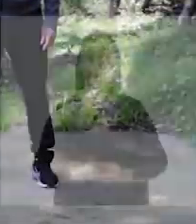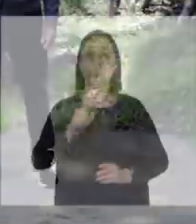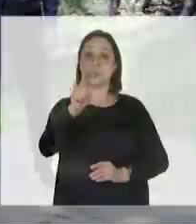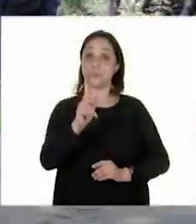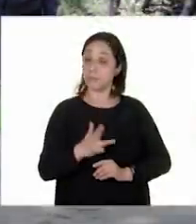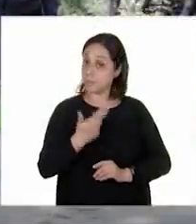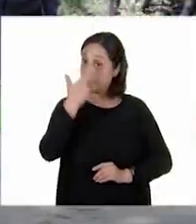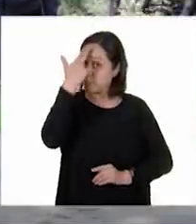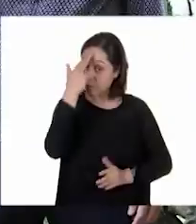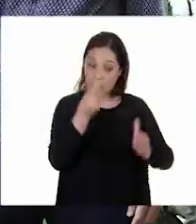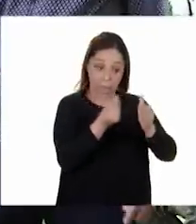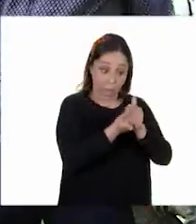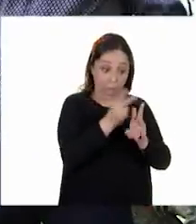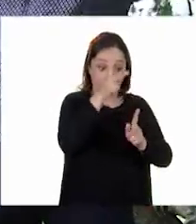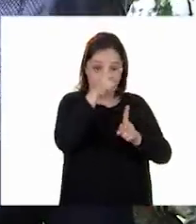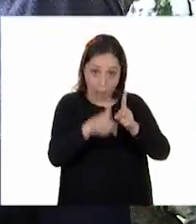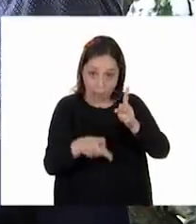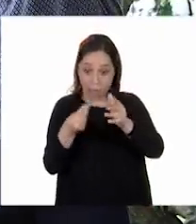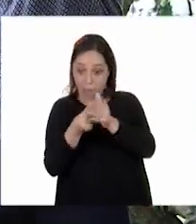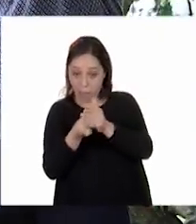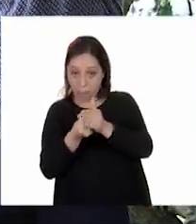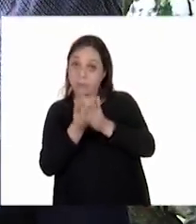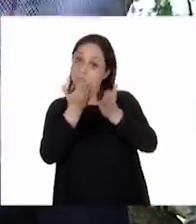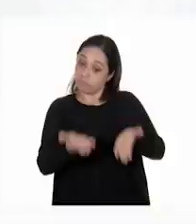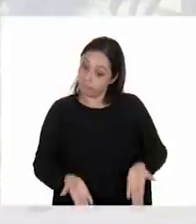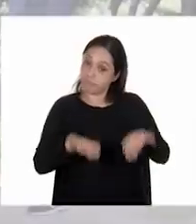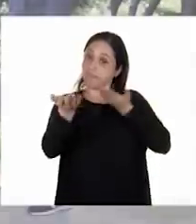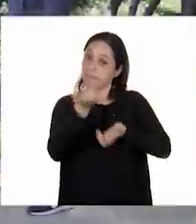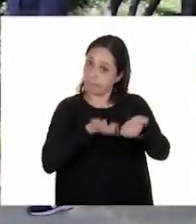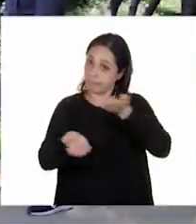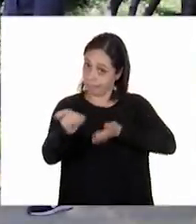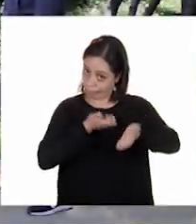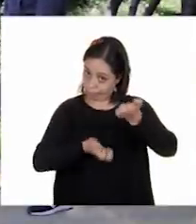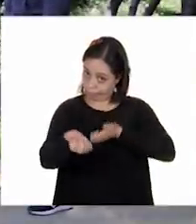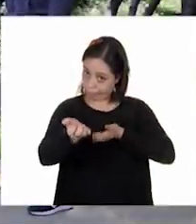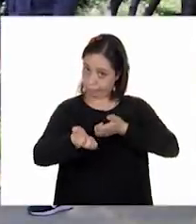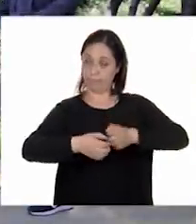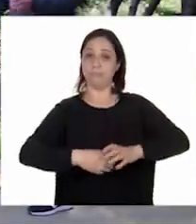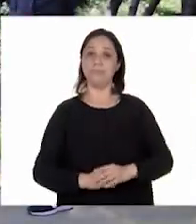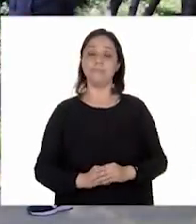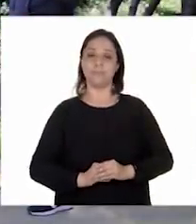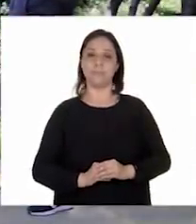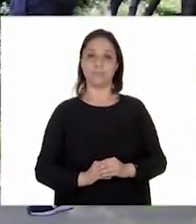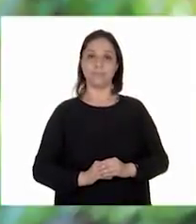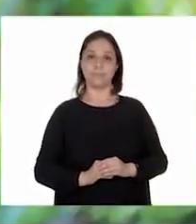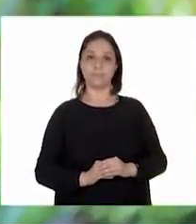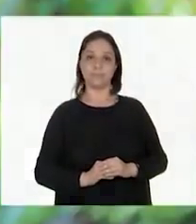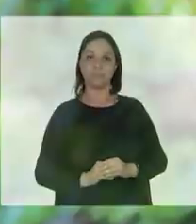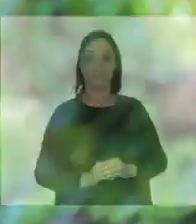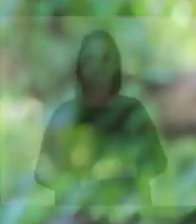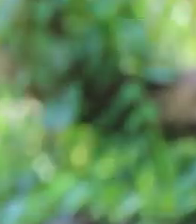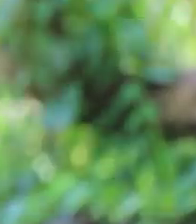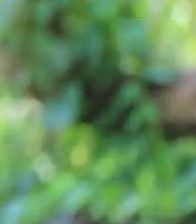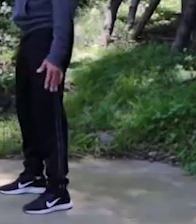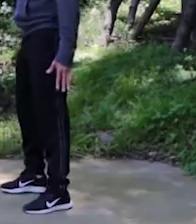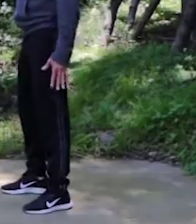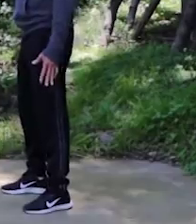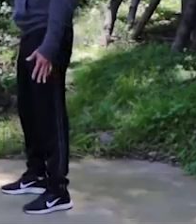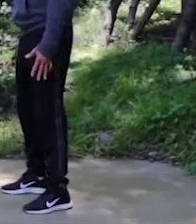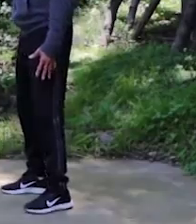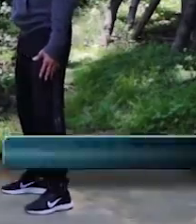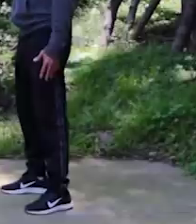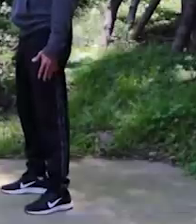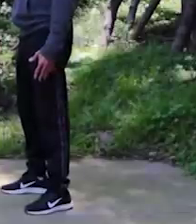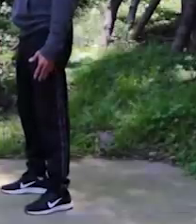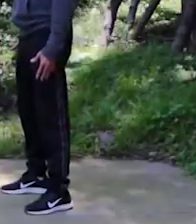Recuerda, entre clase y clase, activa tu cuerpo. En esta ocasión vamos a trabajar el tríceps. Vamos a